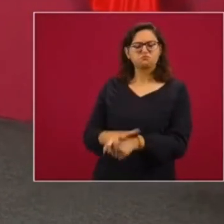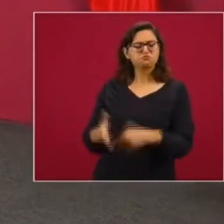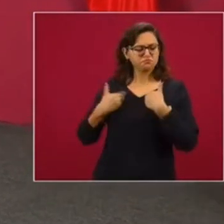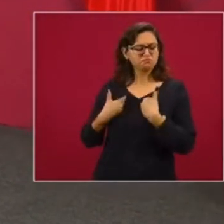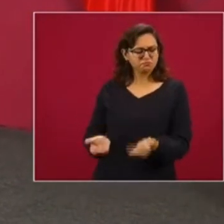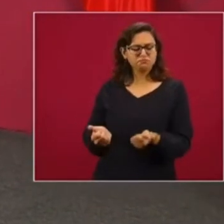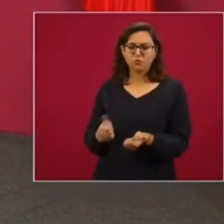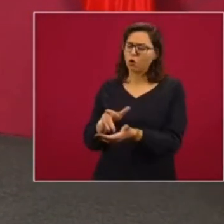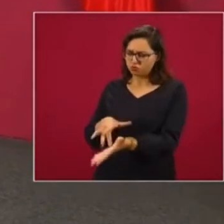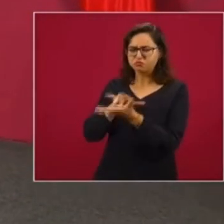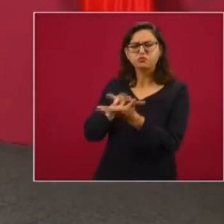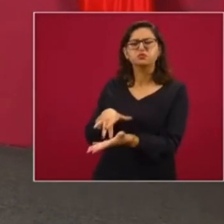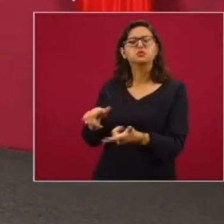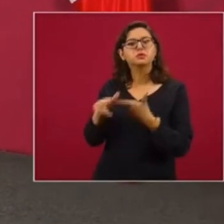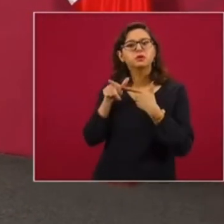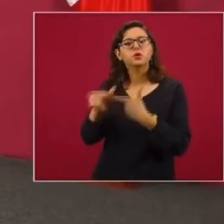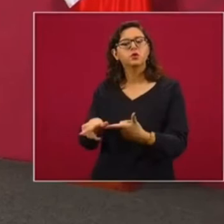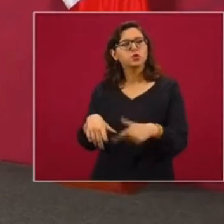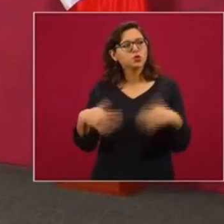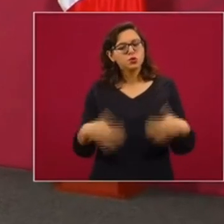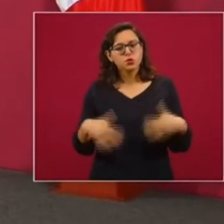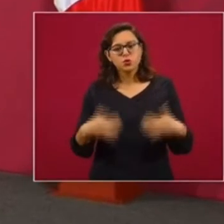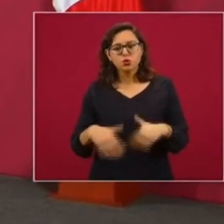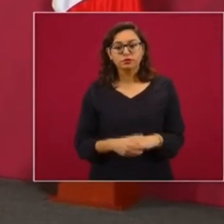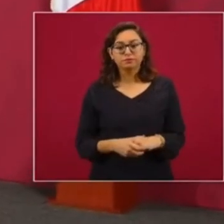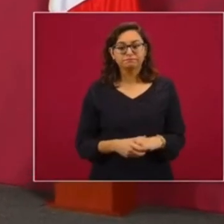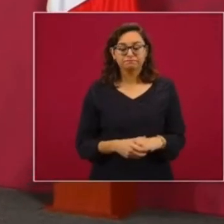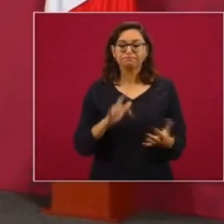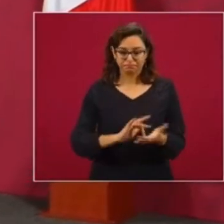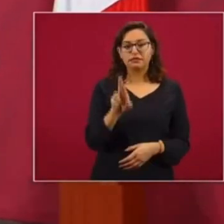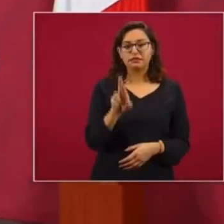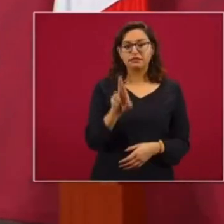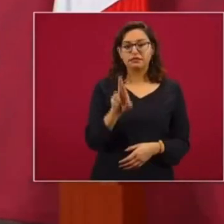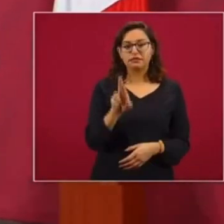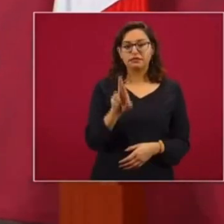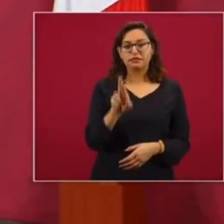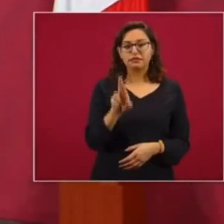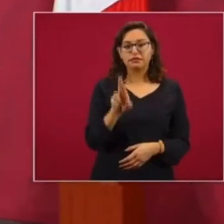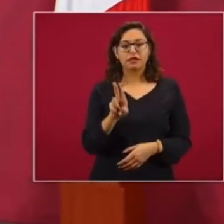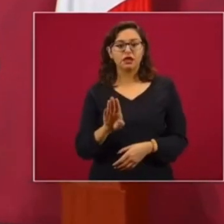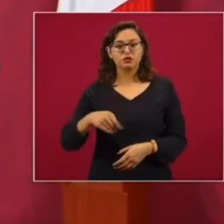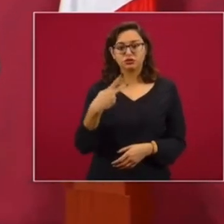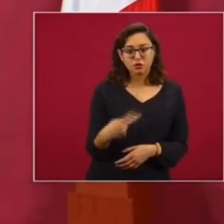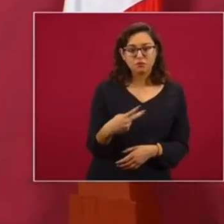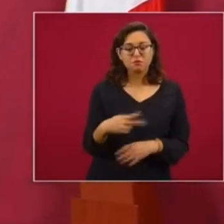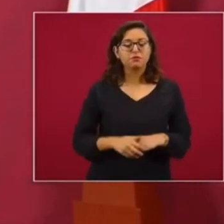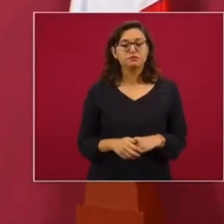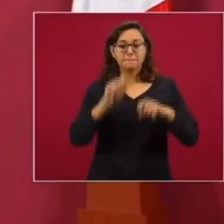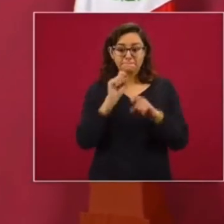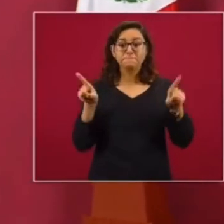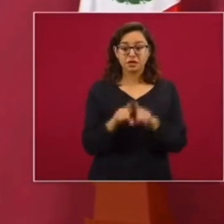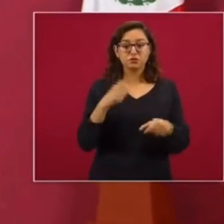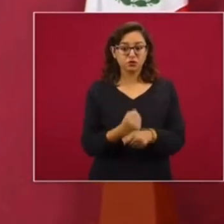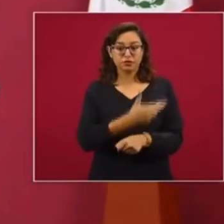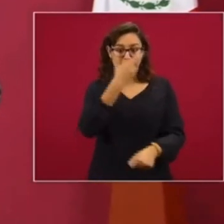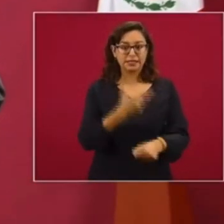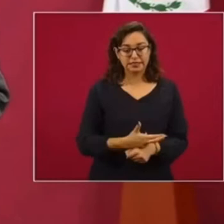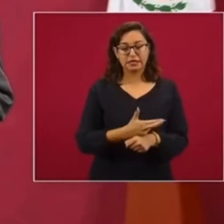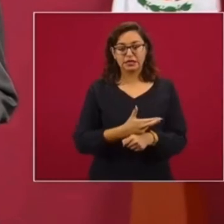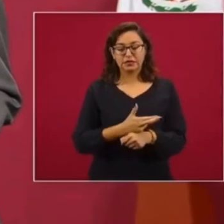por su solidaridad. Agradecer al presidente Donald Trump, al secretario de Estado,